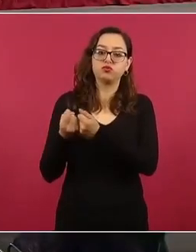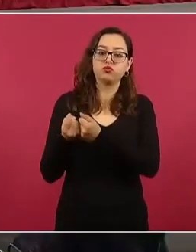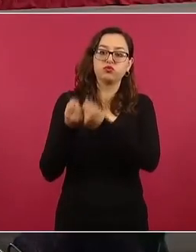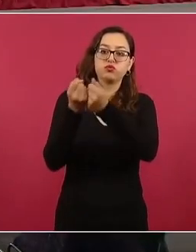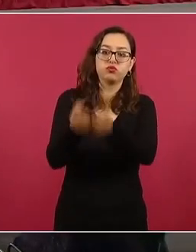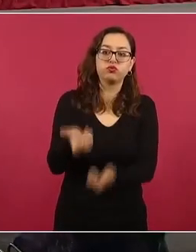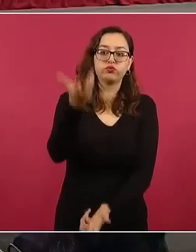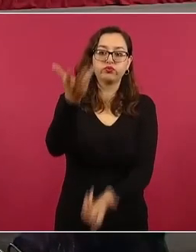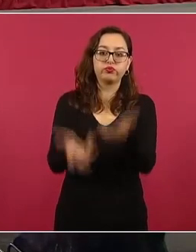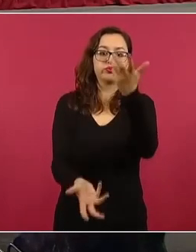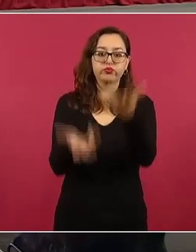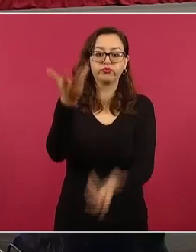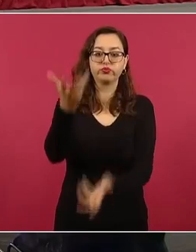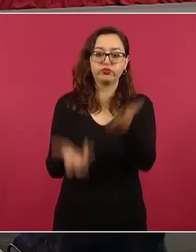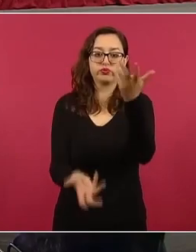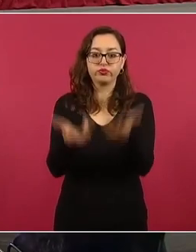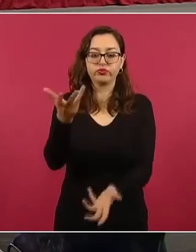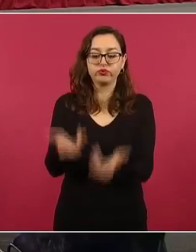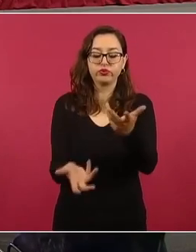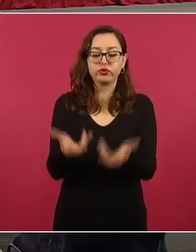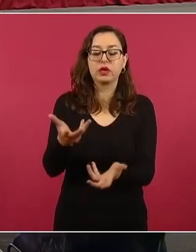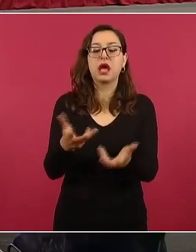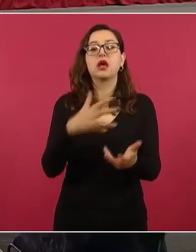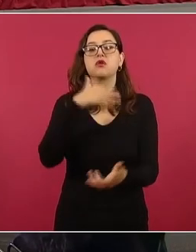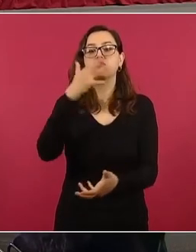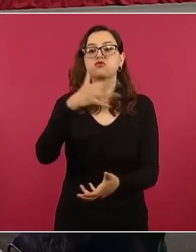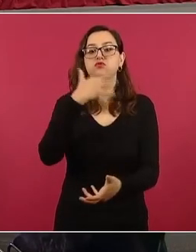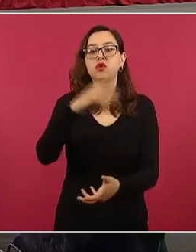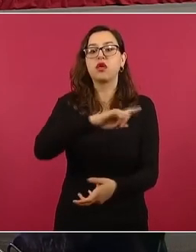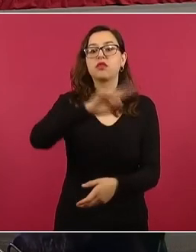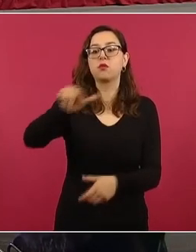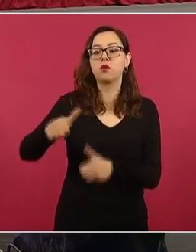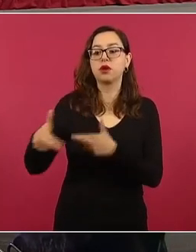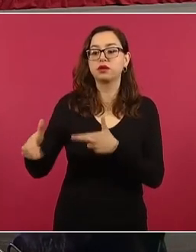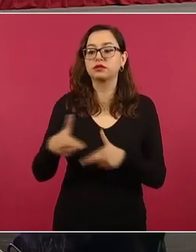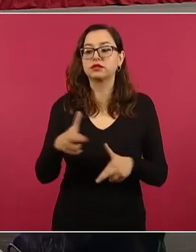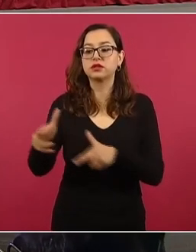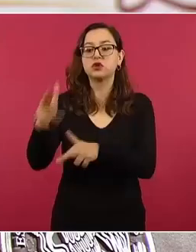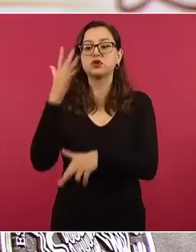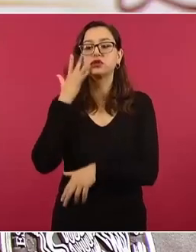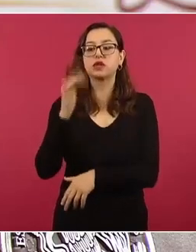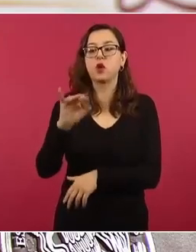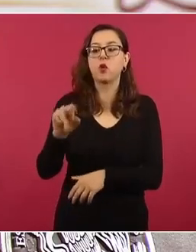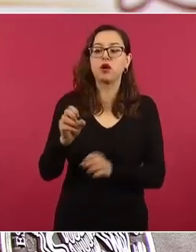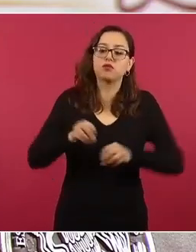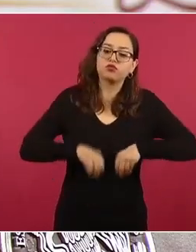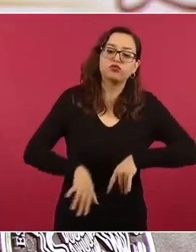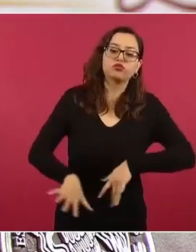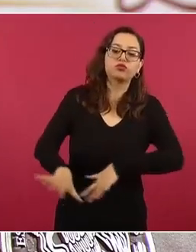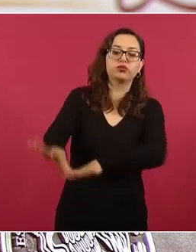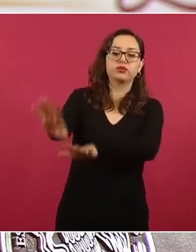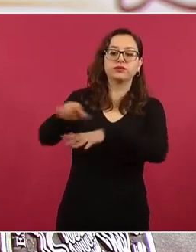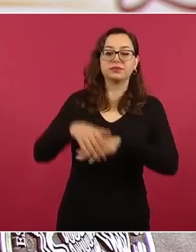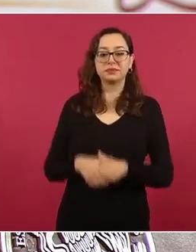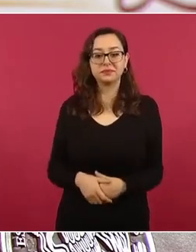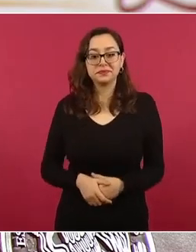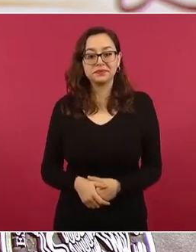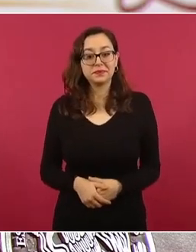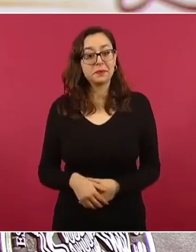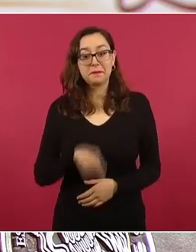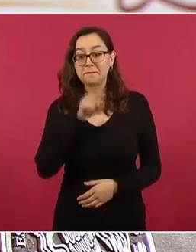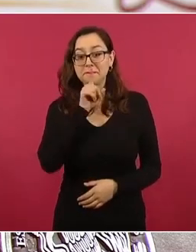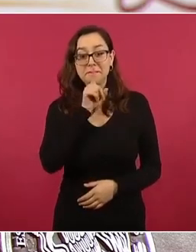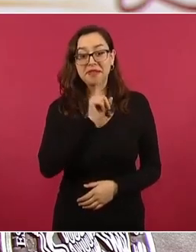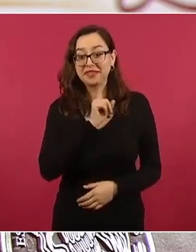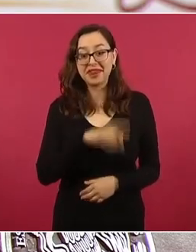depositados en bolsas de plástico que fueron vertidas en el río San Juan. Como lo vamos a demostrar, en ningún momento los estudiantes